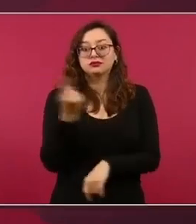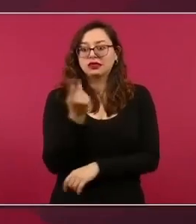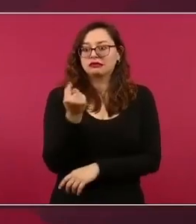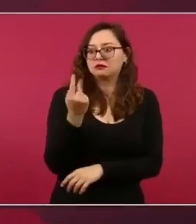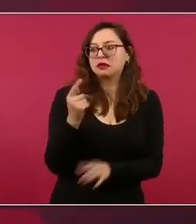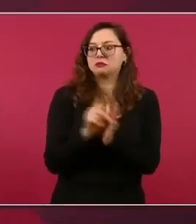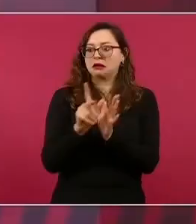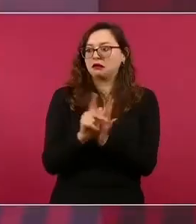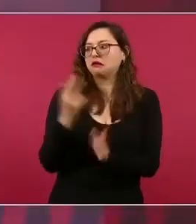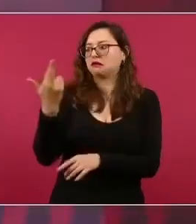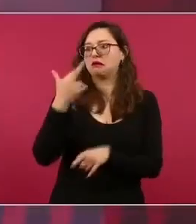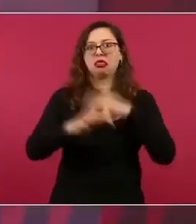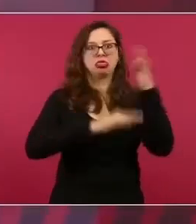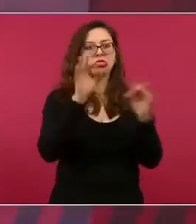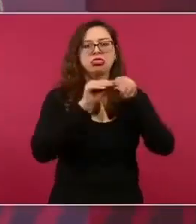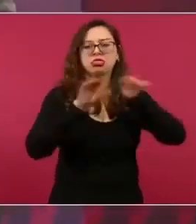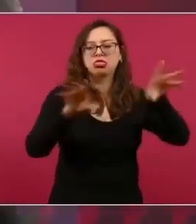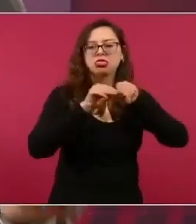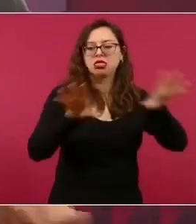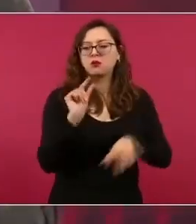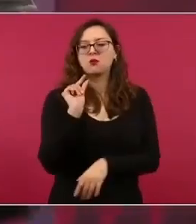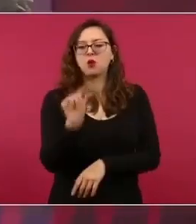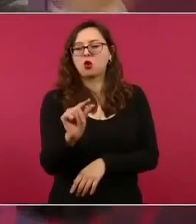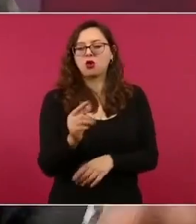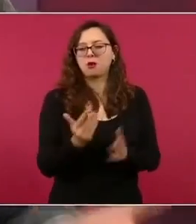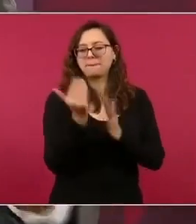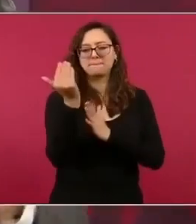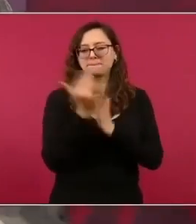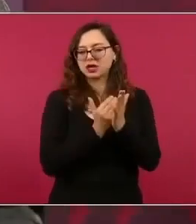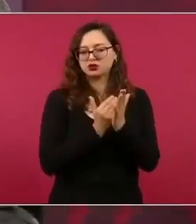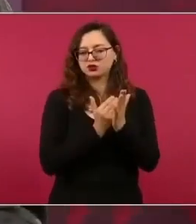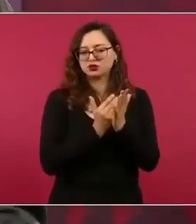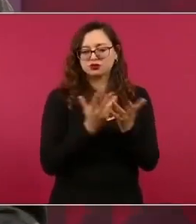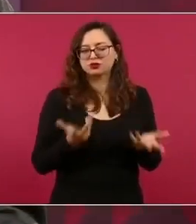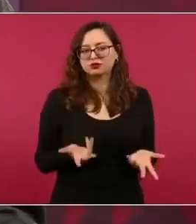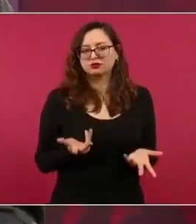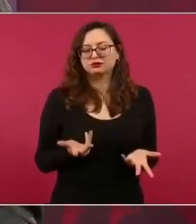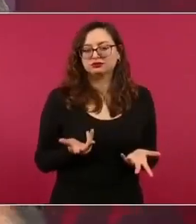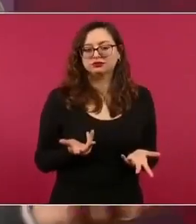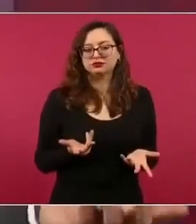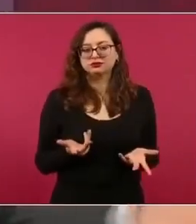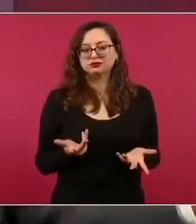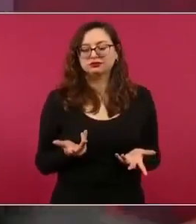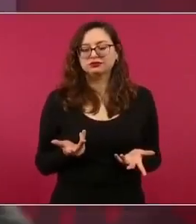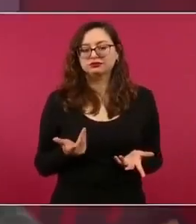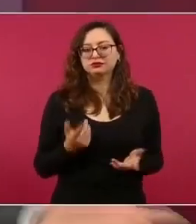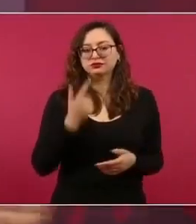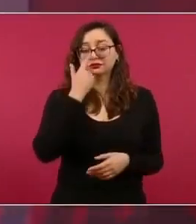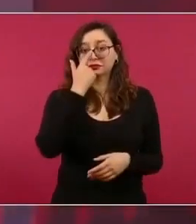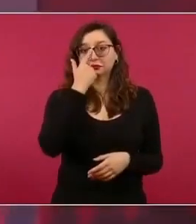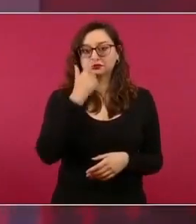tanta concentración de medios convencionales porque se habla de medios nacionales pero la verdad no son